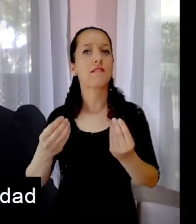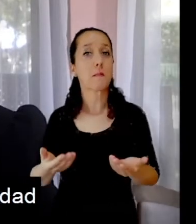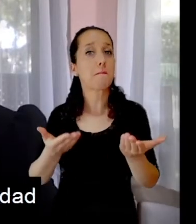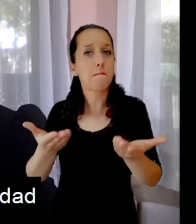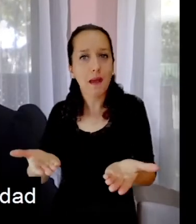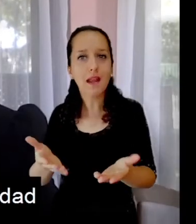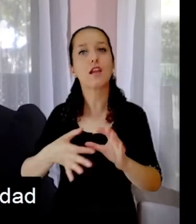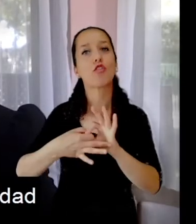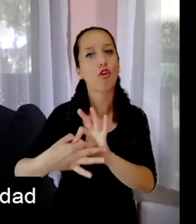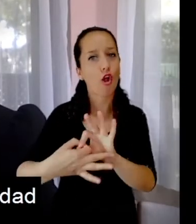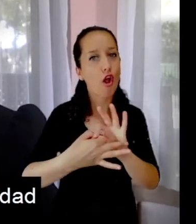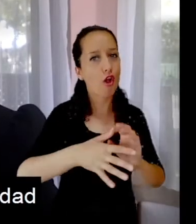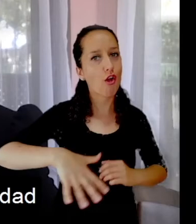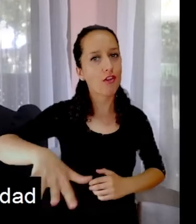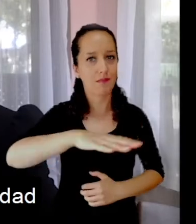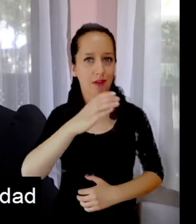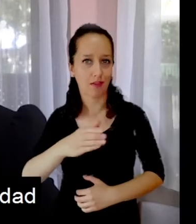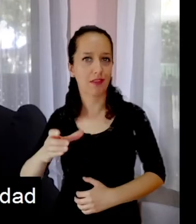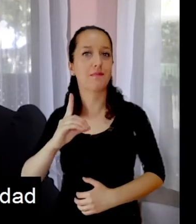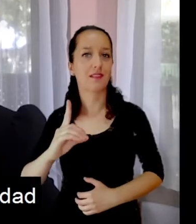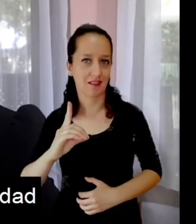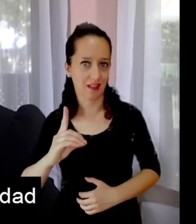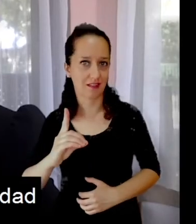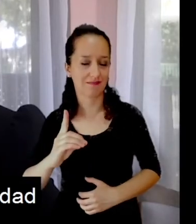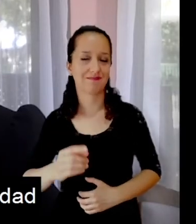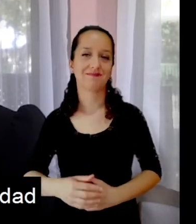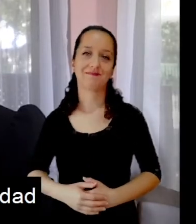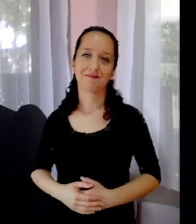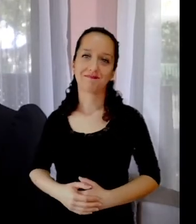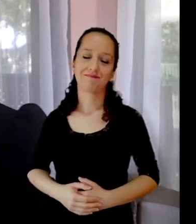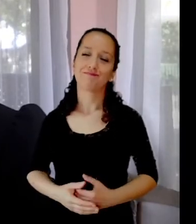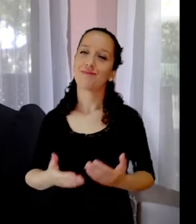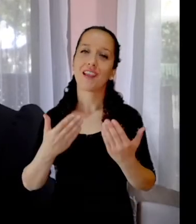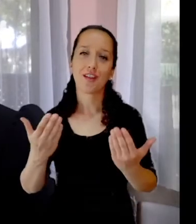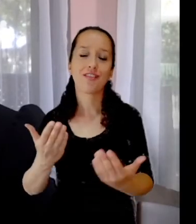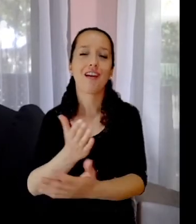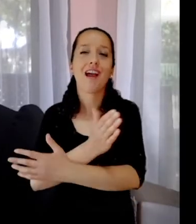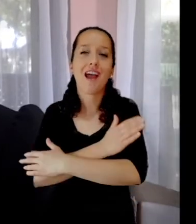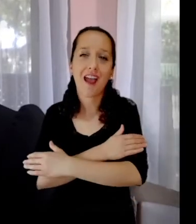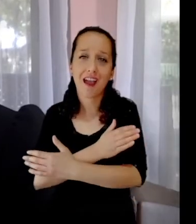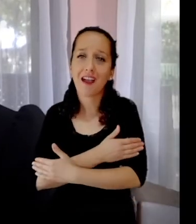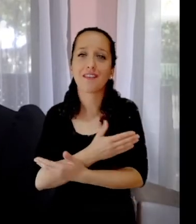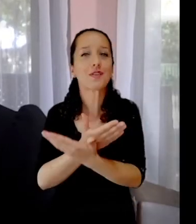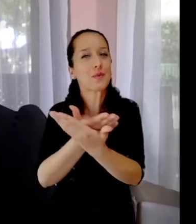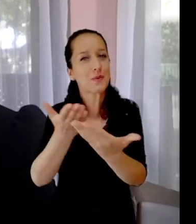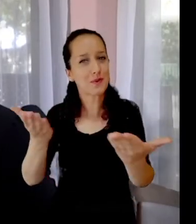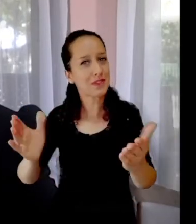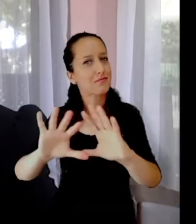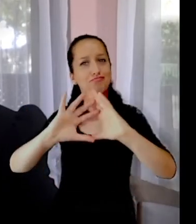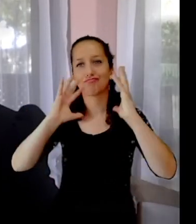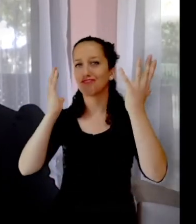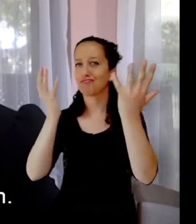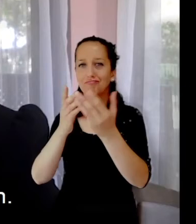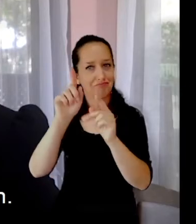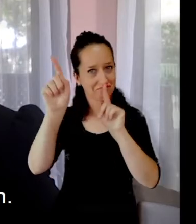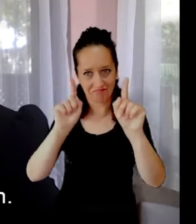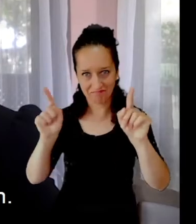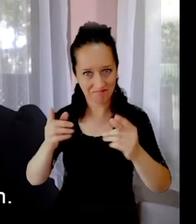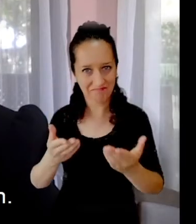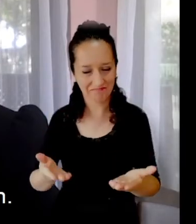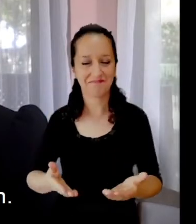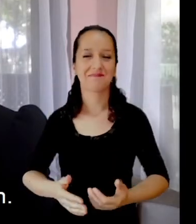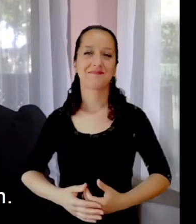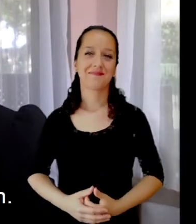para y con las personas con discapacidad. Abrazos para todos y todas en